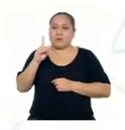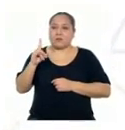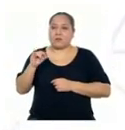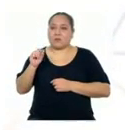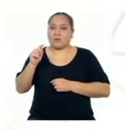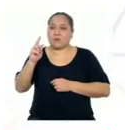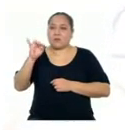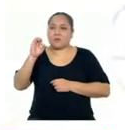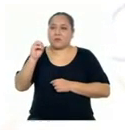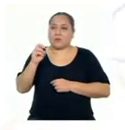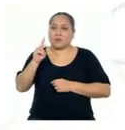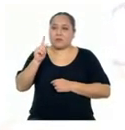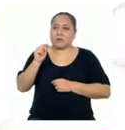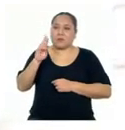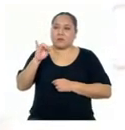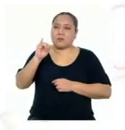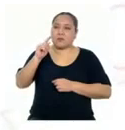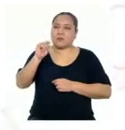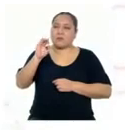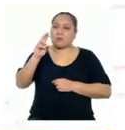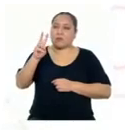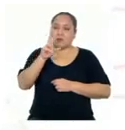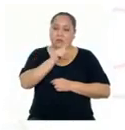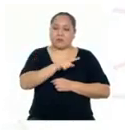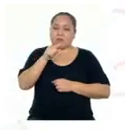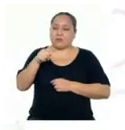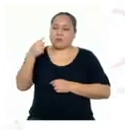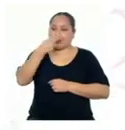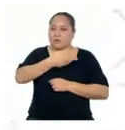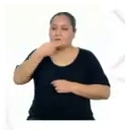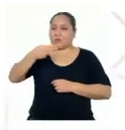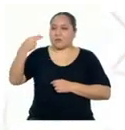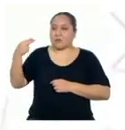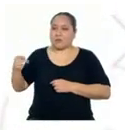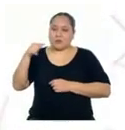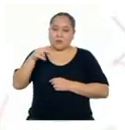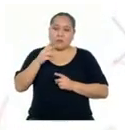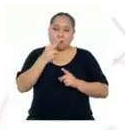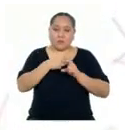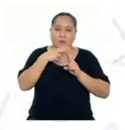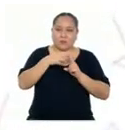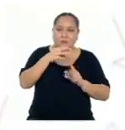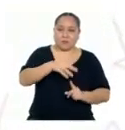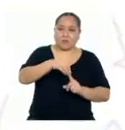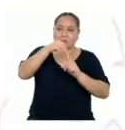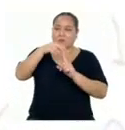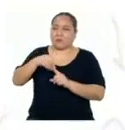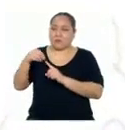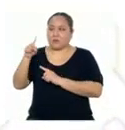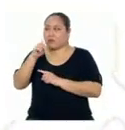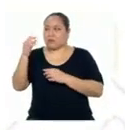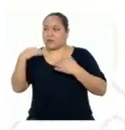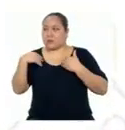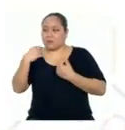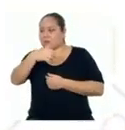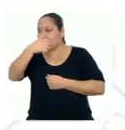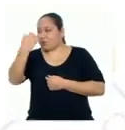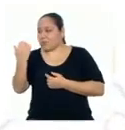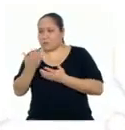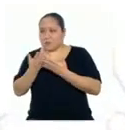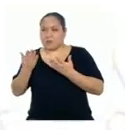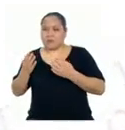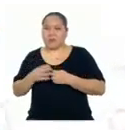para el hidrógeno 2 y tritio para el hidrógeno 3 Pero esto de los nombres especiales no sucede con la mayoría de los elementos